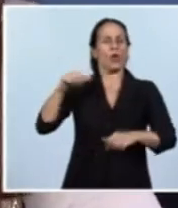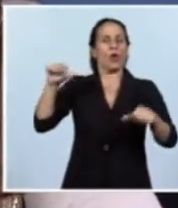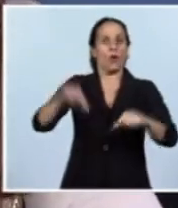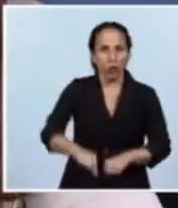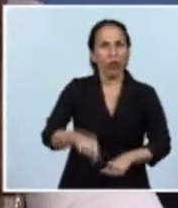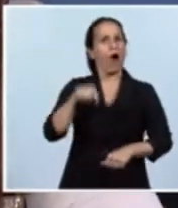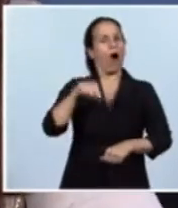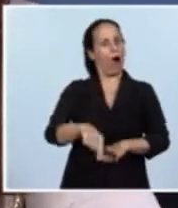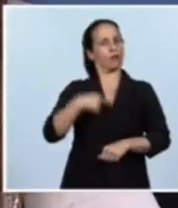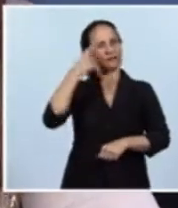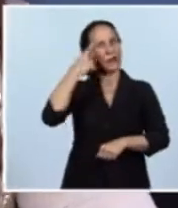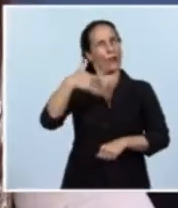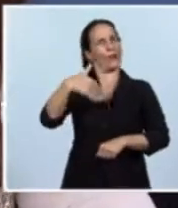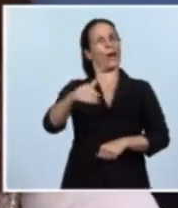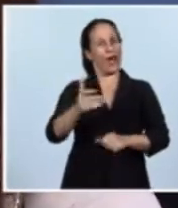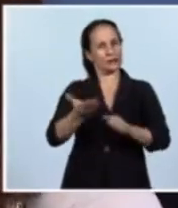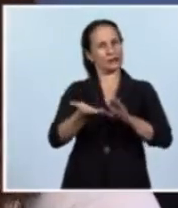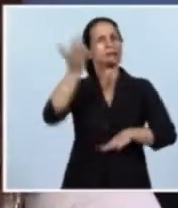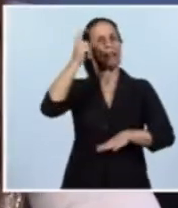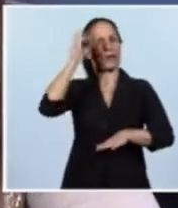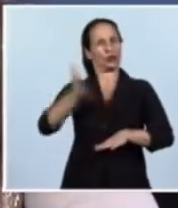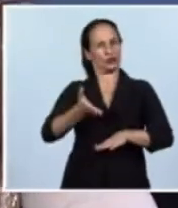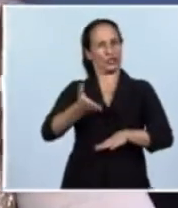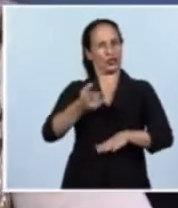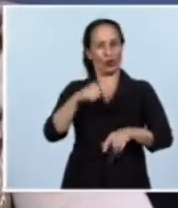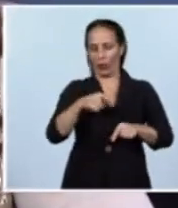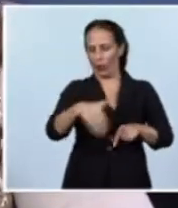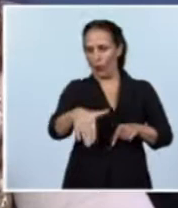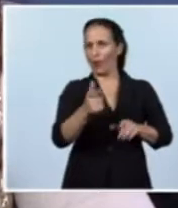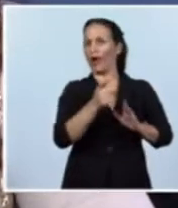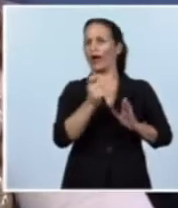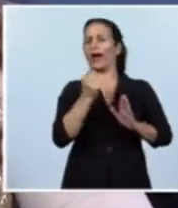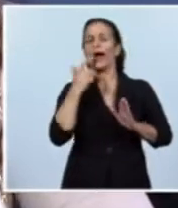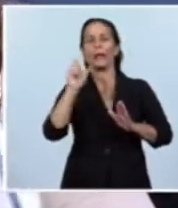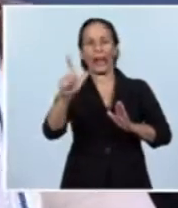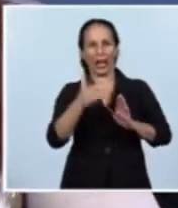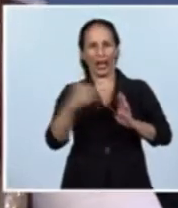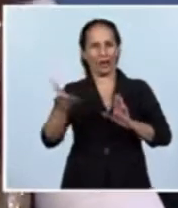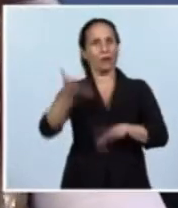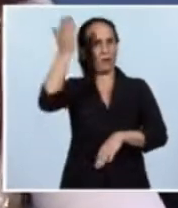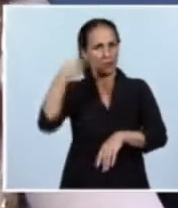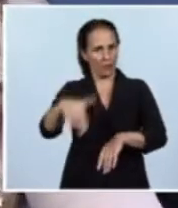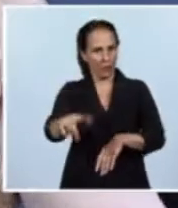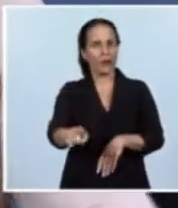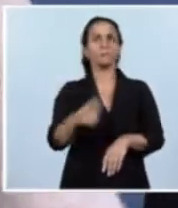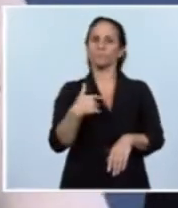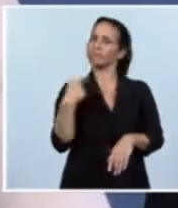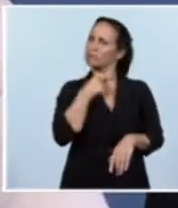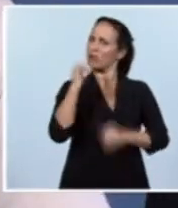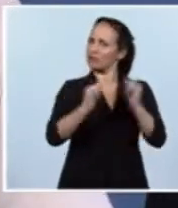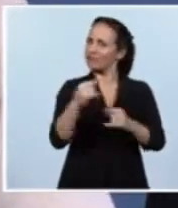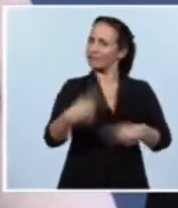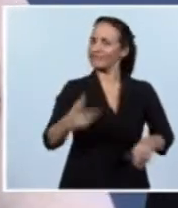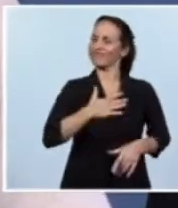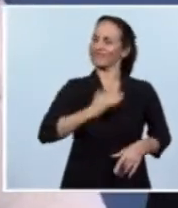creemos que va a aumentar un 10% durante el mes de abril. Y la verdad que quiero comentarles algo que me llenó de